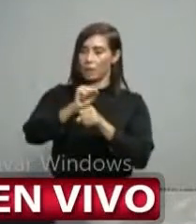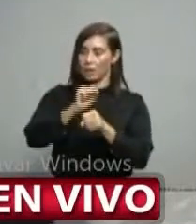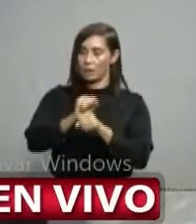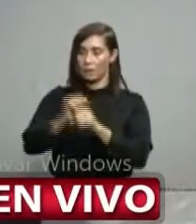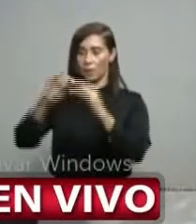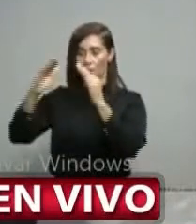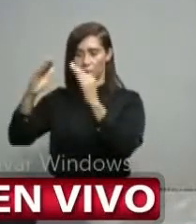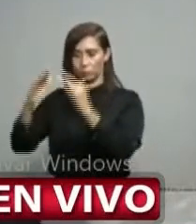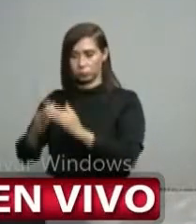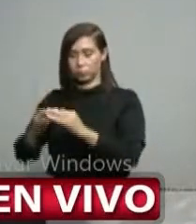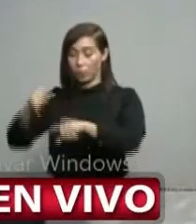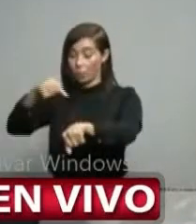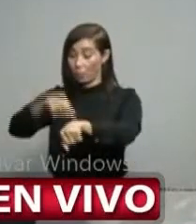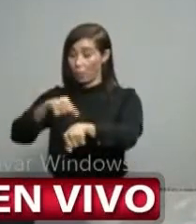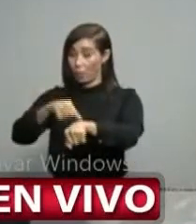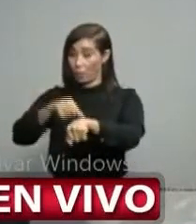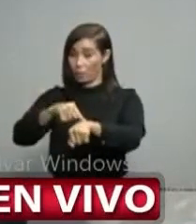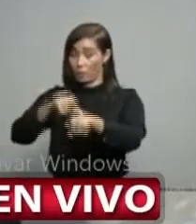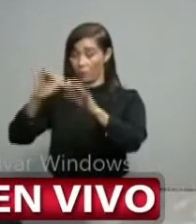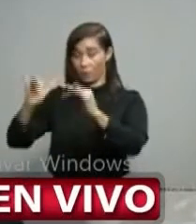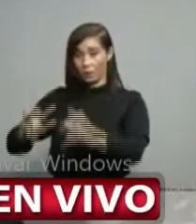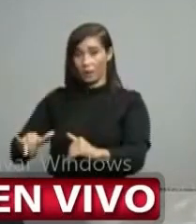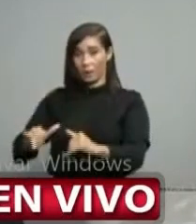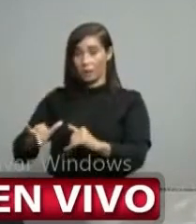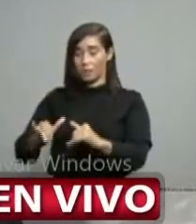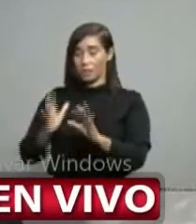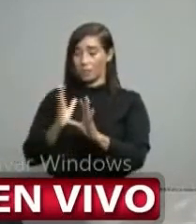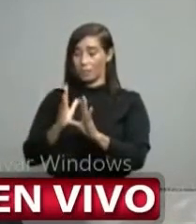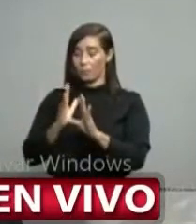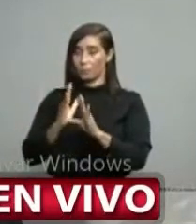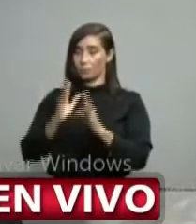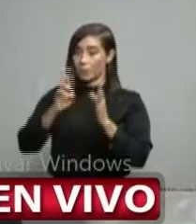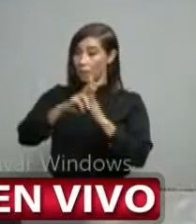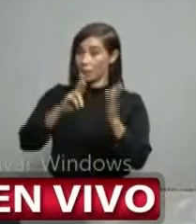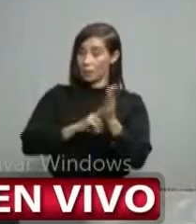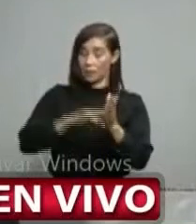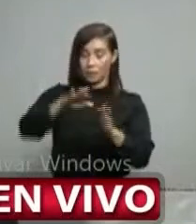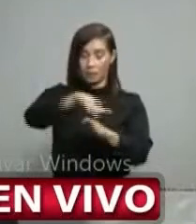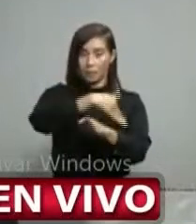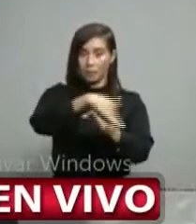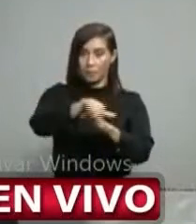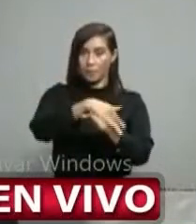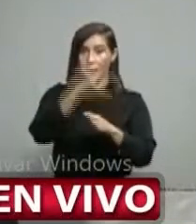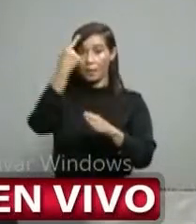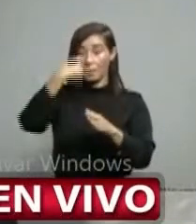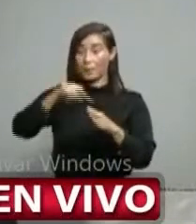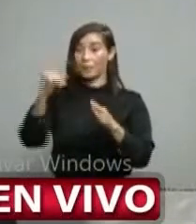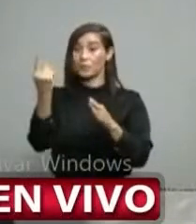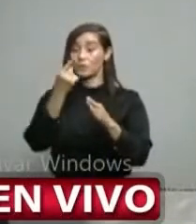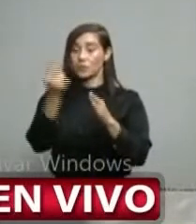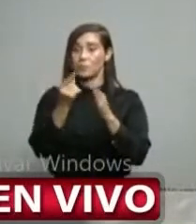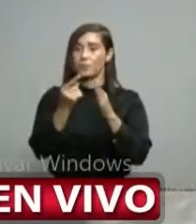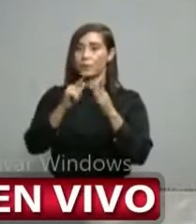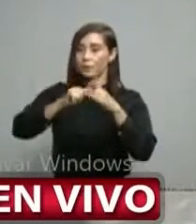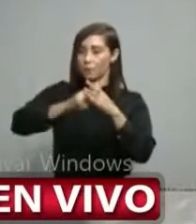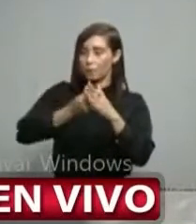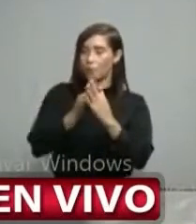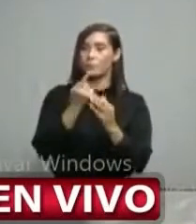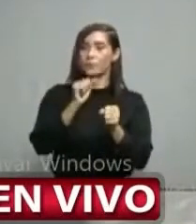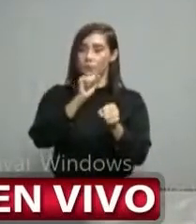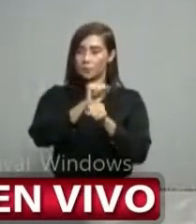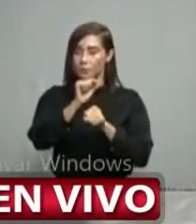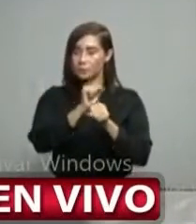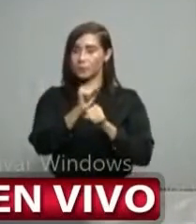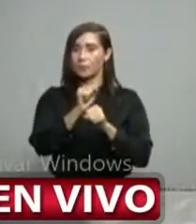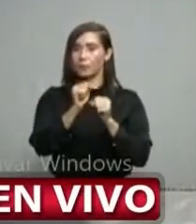queda, con limitaciones de circulación, pero siempre moviendo la economía hacia la